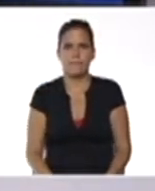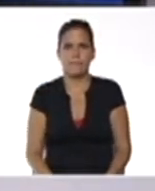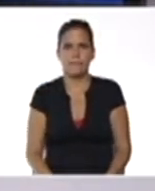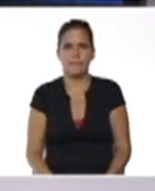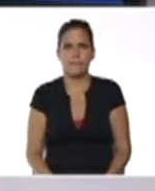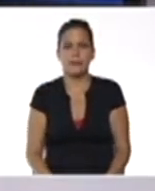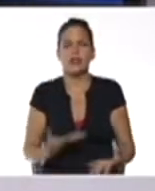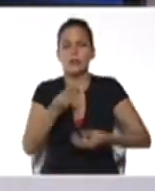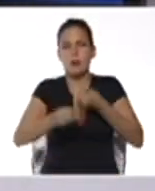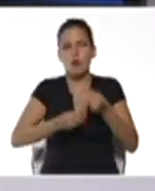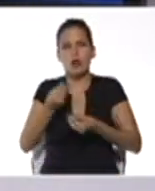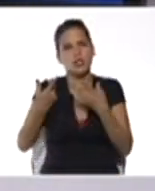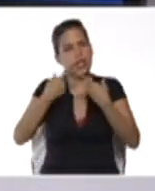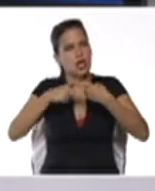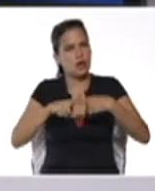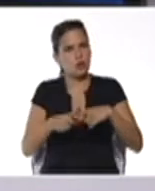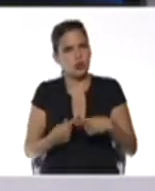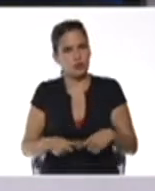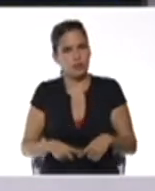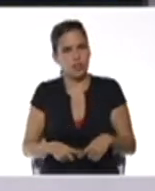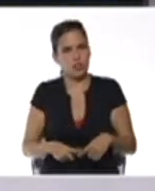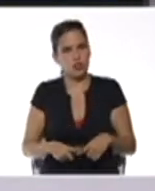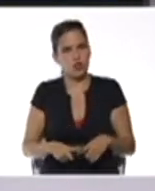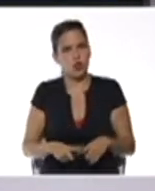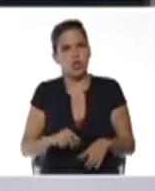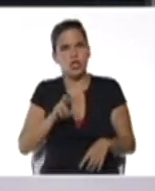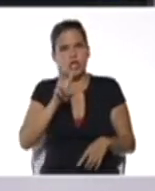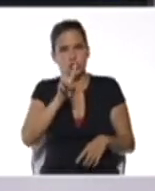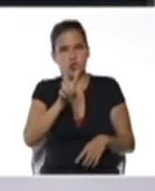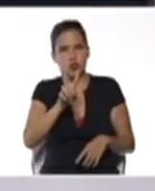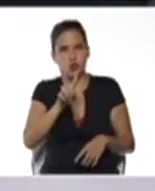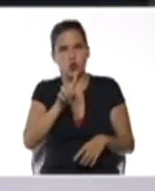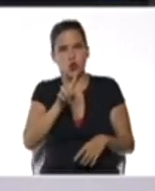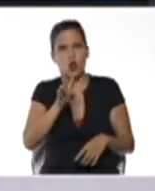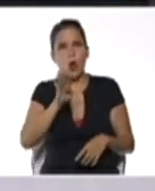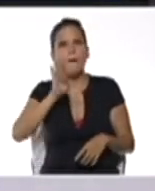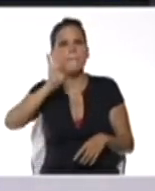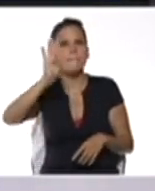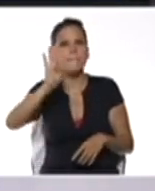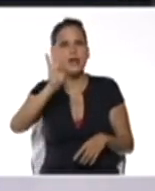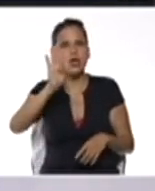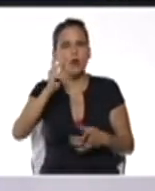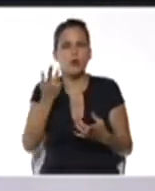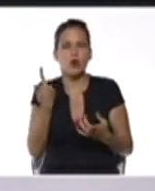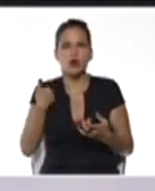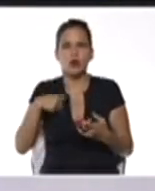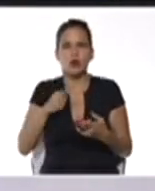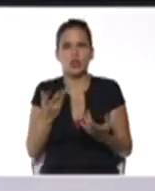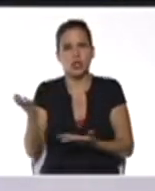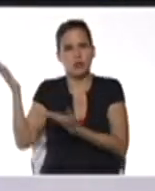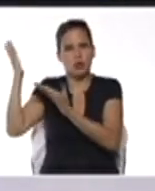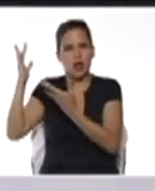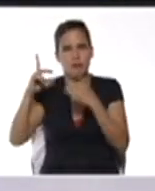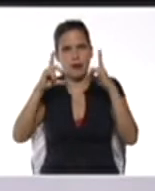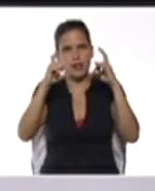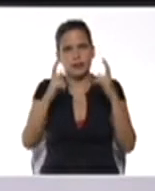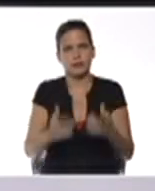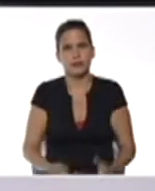efectuar la multiplicación de esos dos binomios que los tenemos indicados en la ilustración.